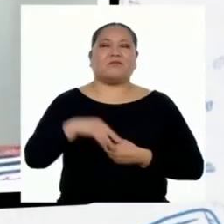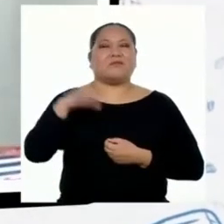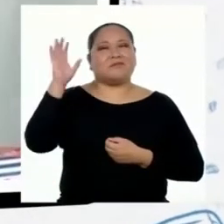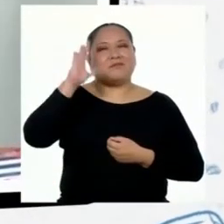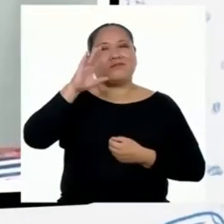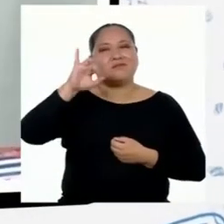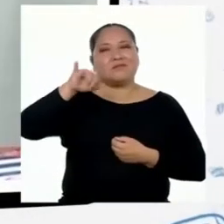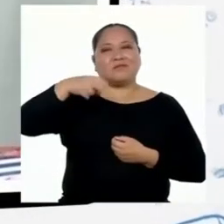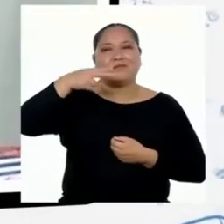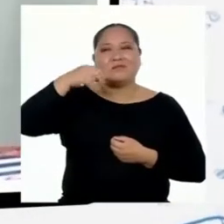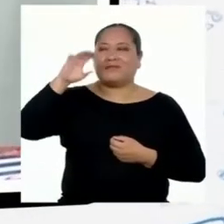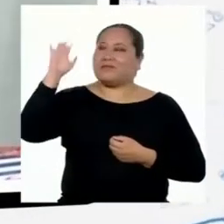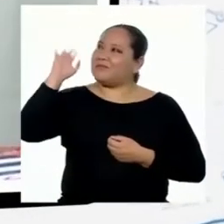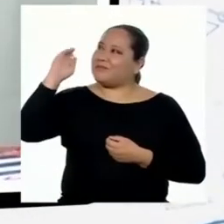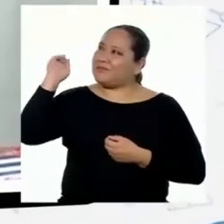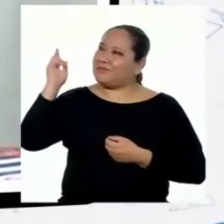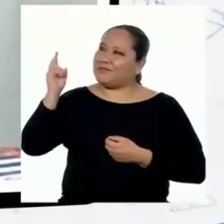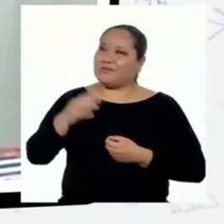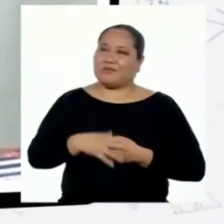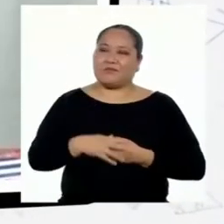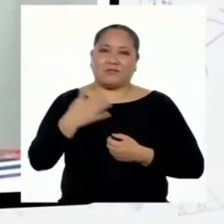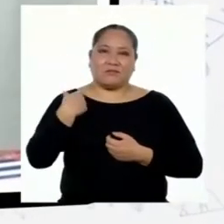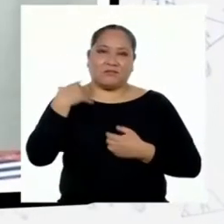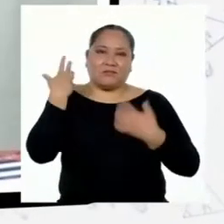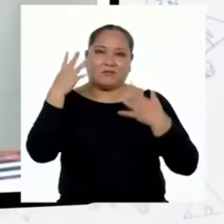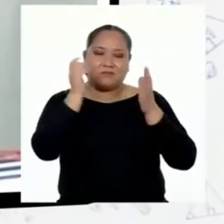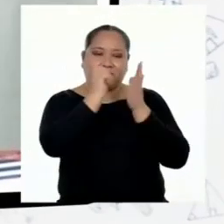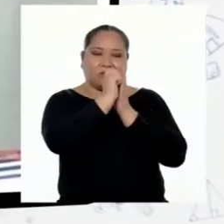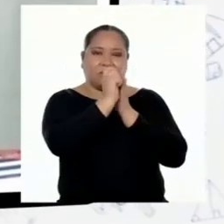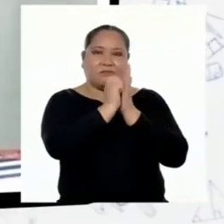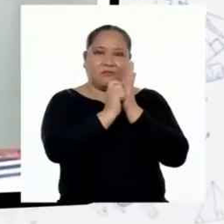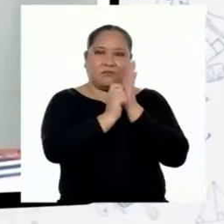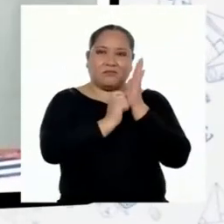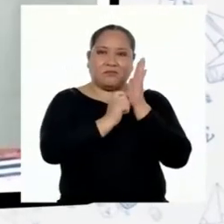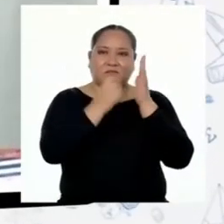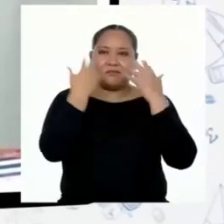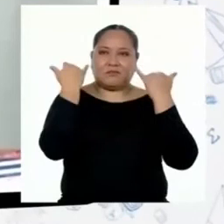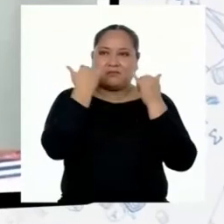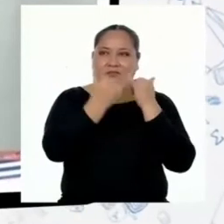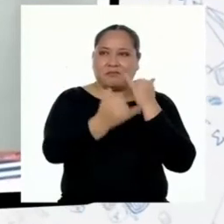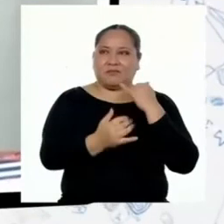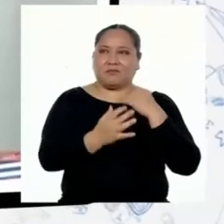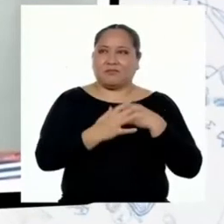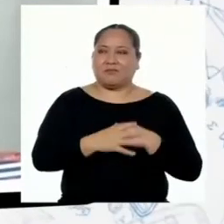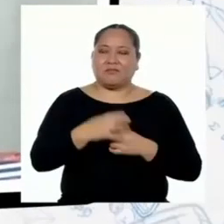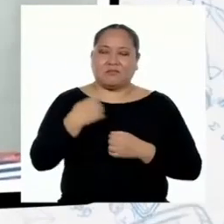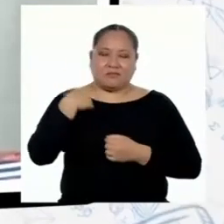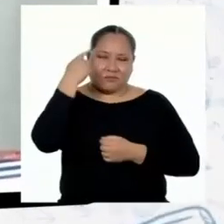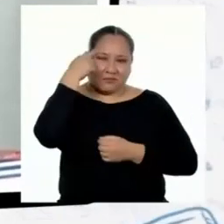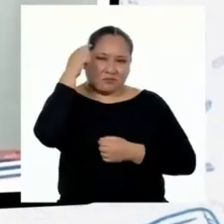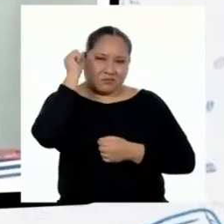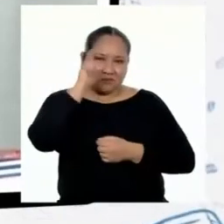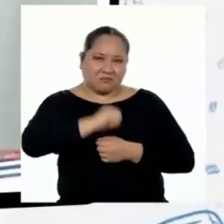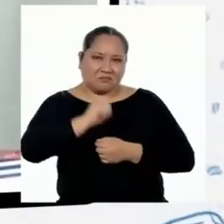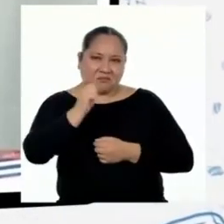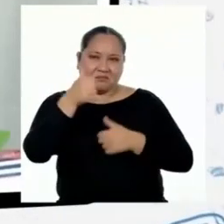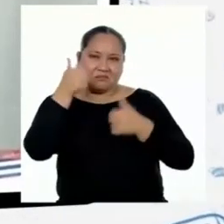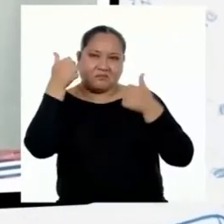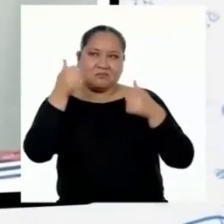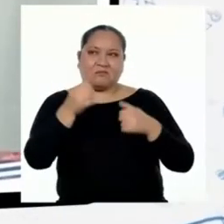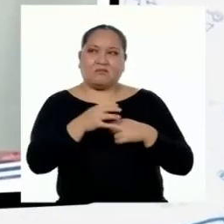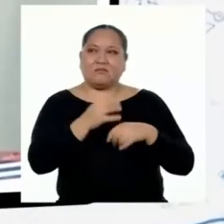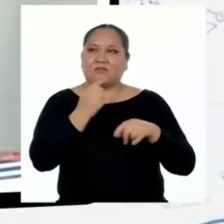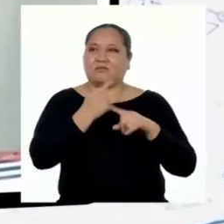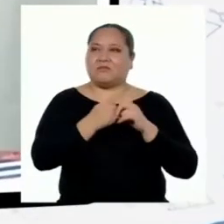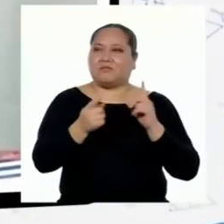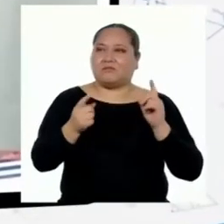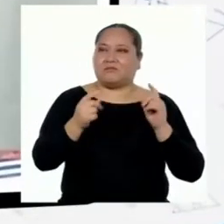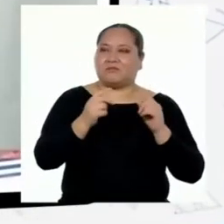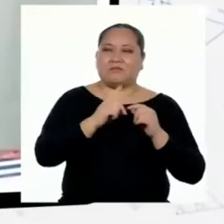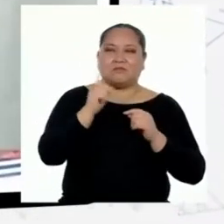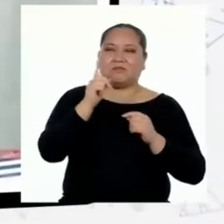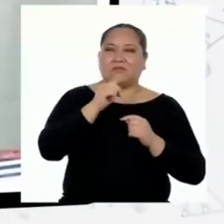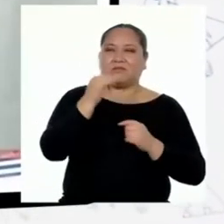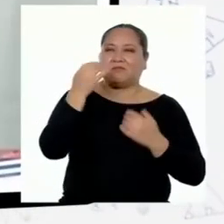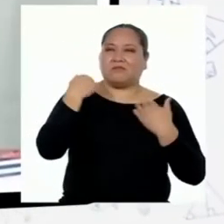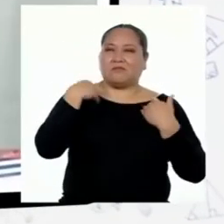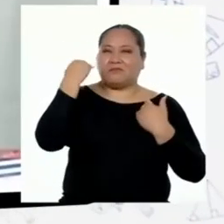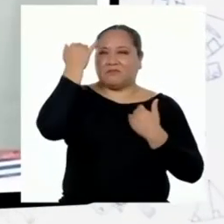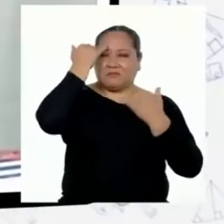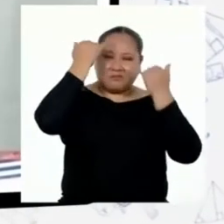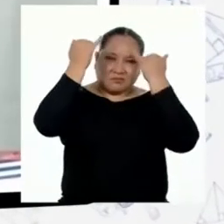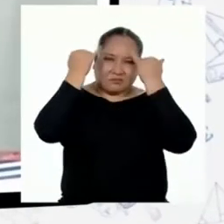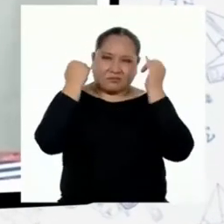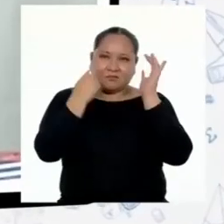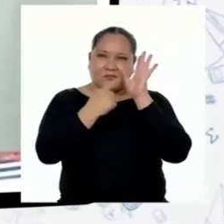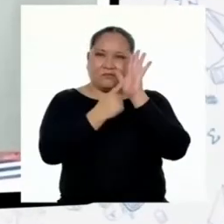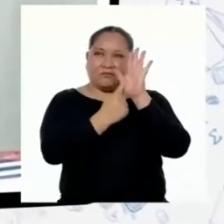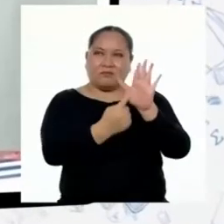Hola, Jonathan. Hola, profesora. Yo ya tengo mi texto instructivo terminado. Creo que me salió bien. Pero me he quedado sin ideas para la